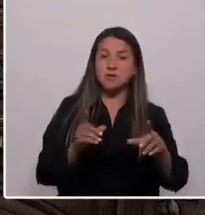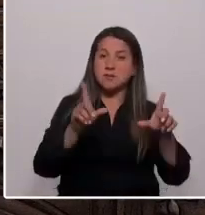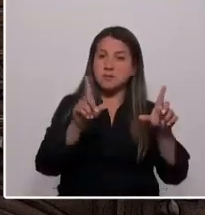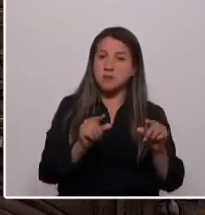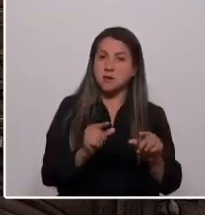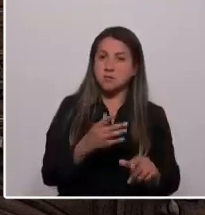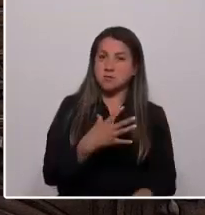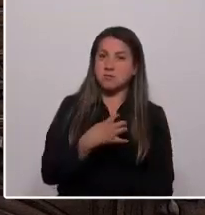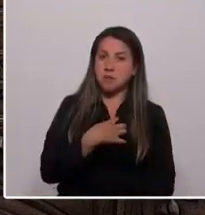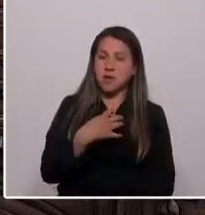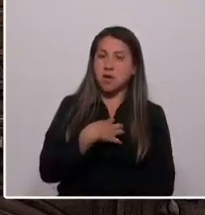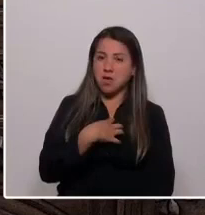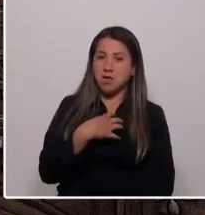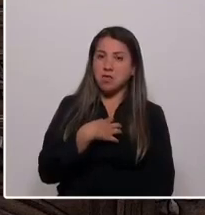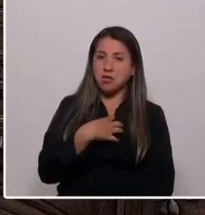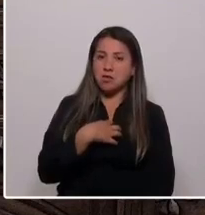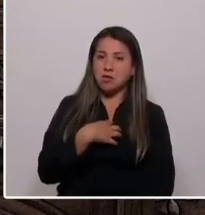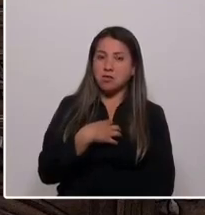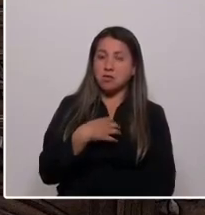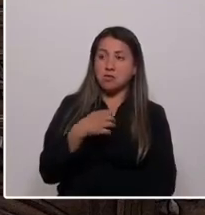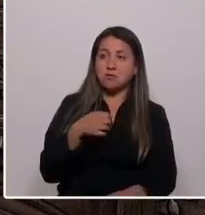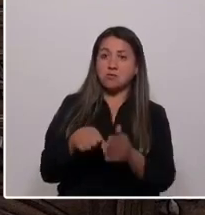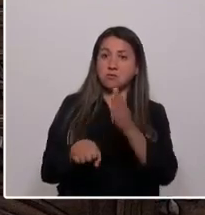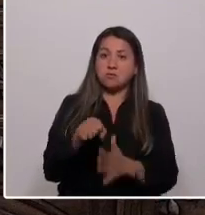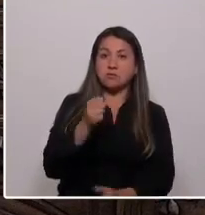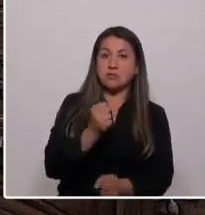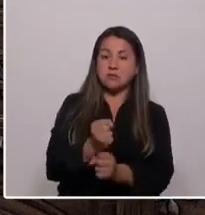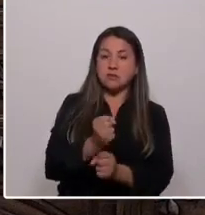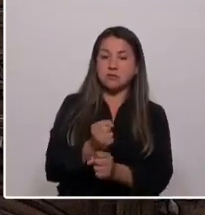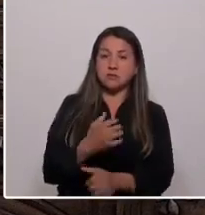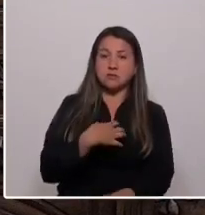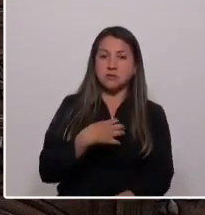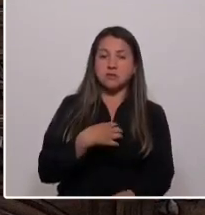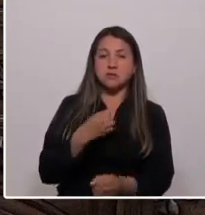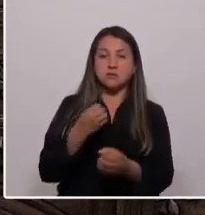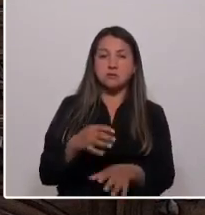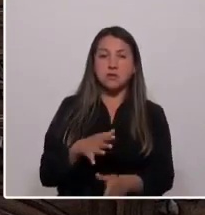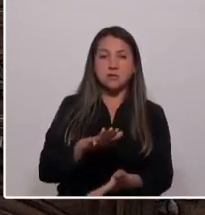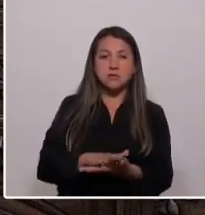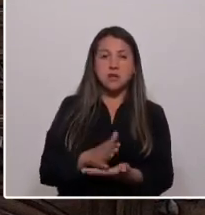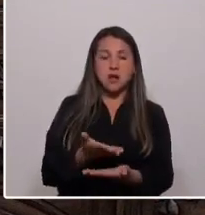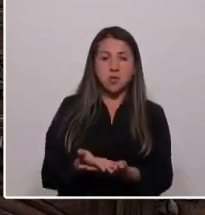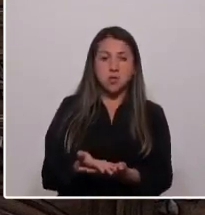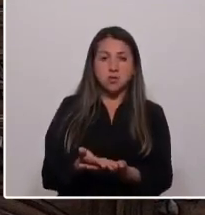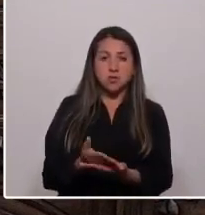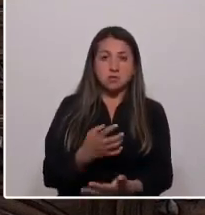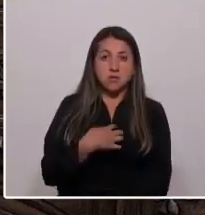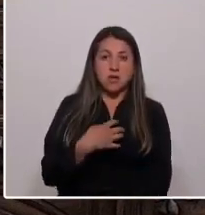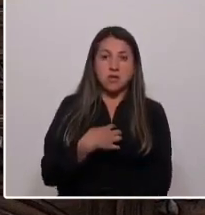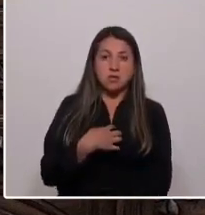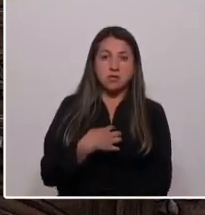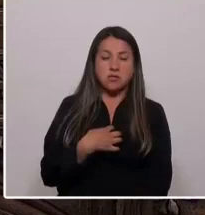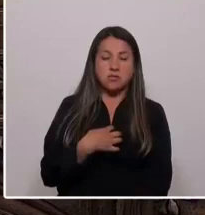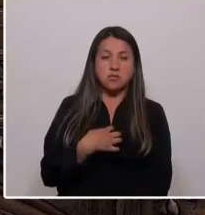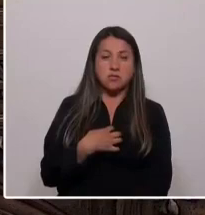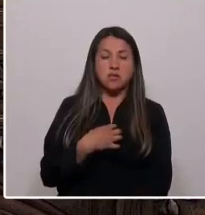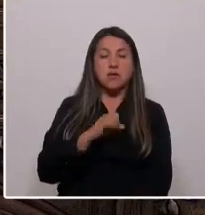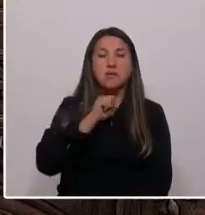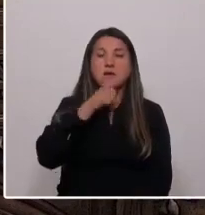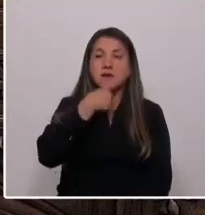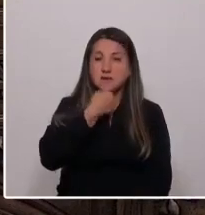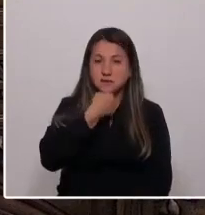a perder el empleo, a perder la salud o envejecer. La nueva